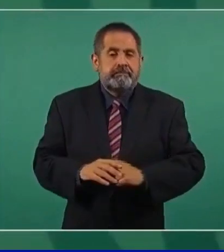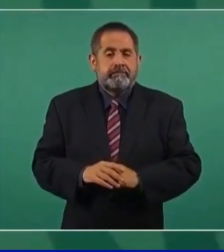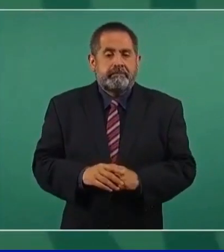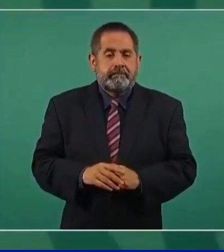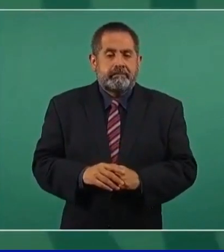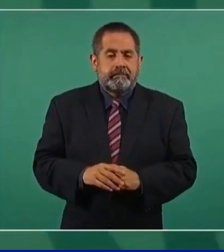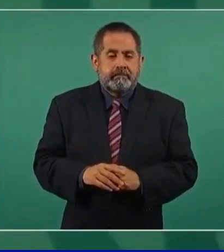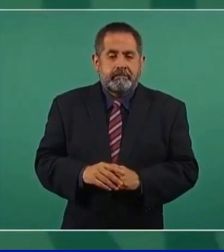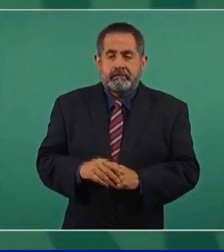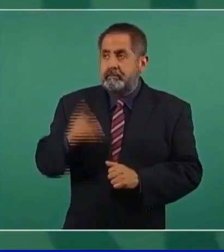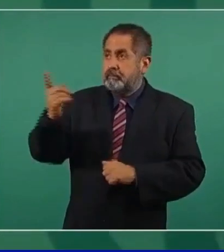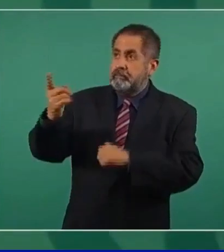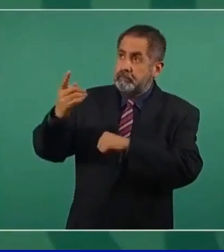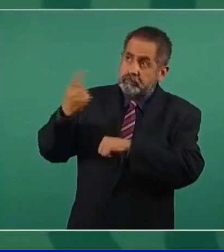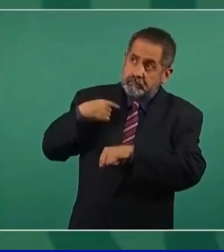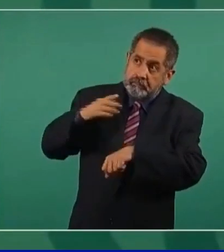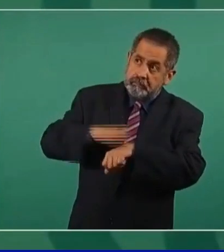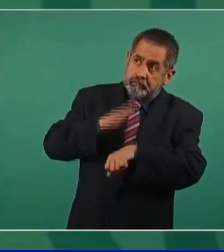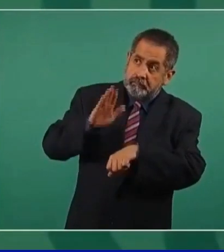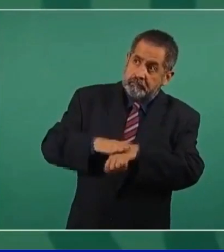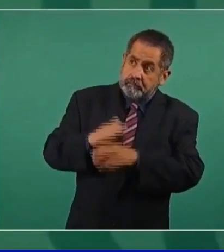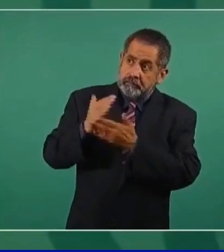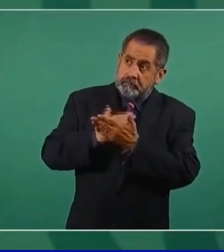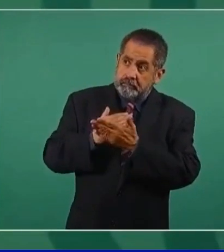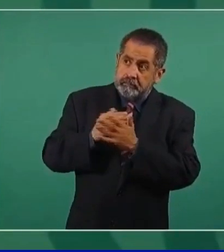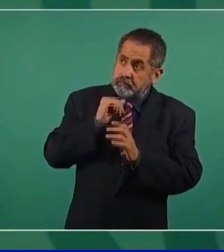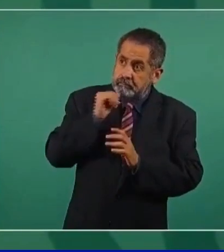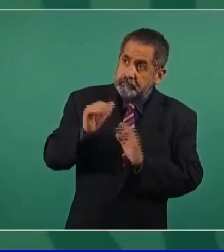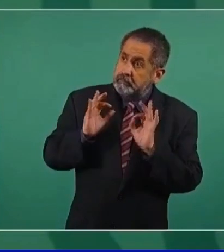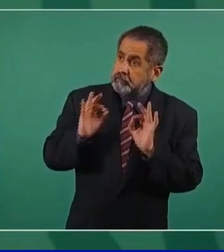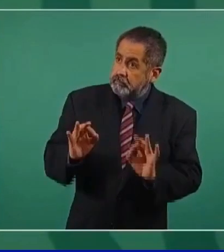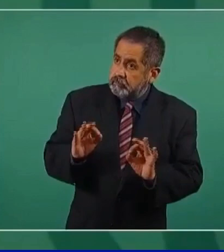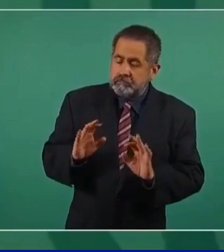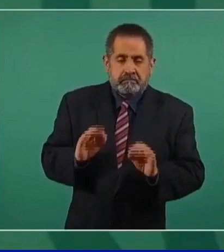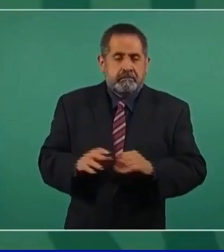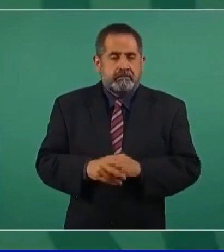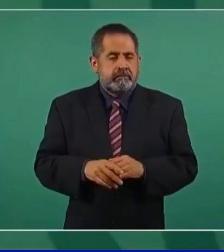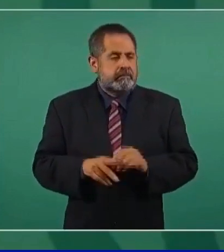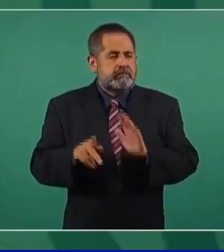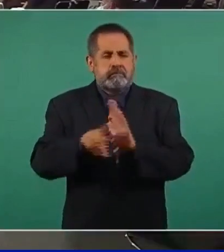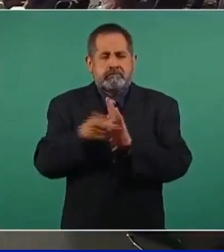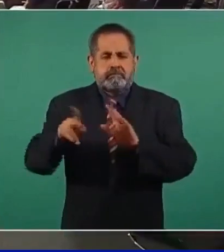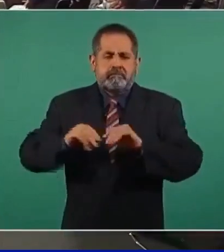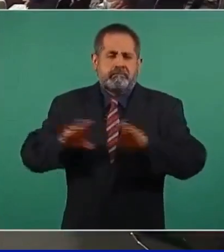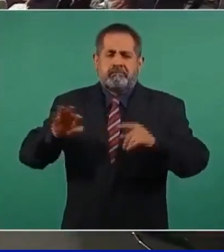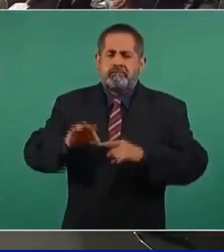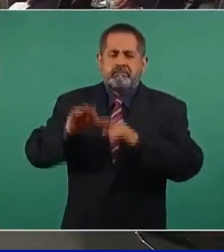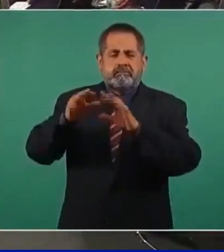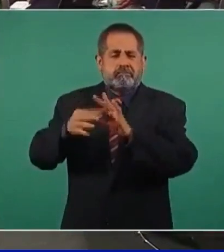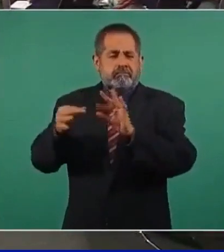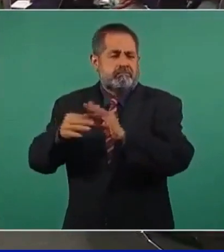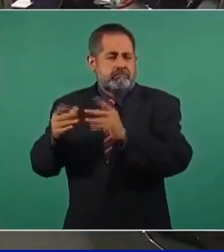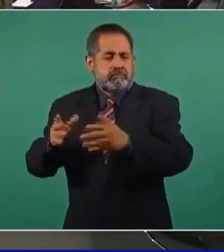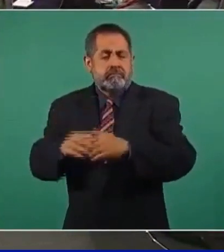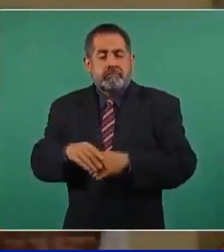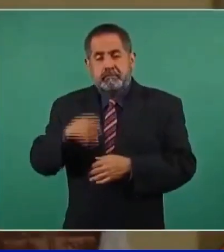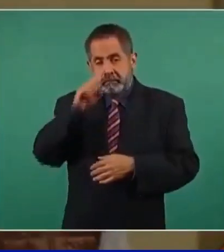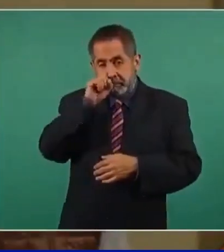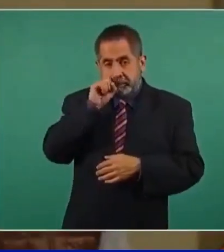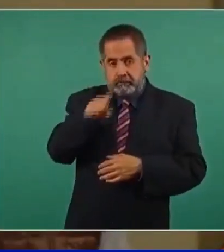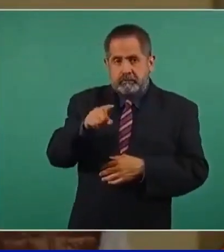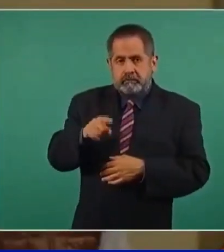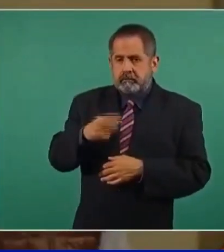Yo creo que en los periódicos especializados. Y el subsecretario Llorio